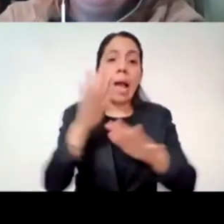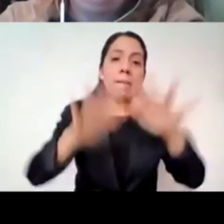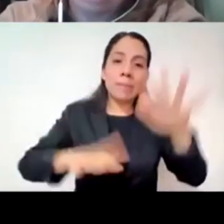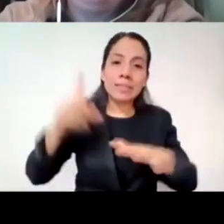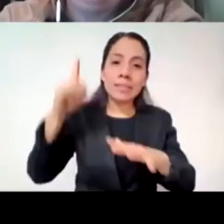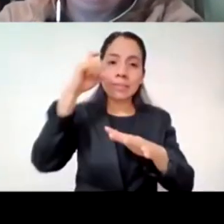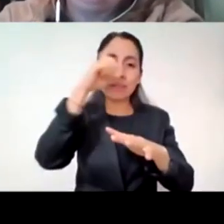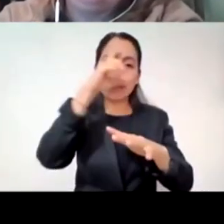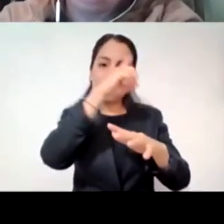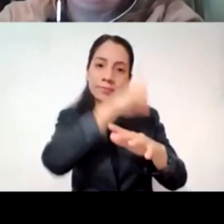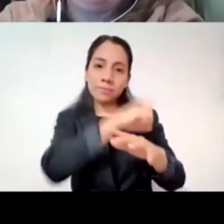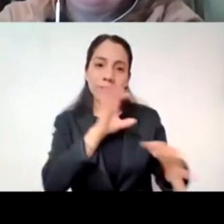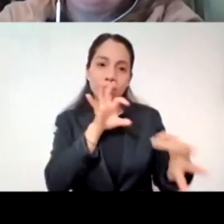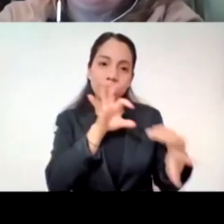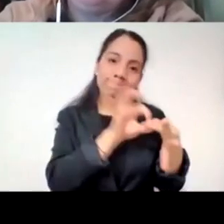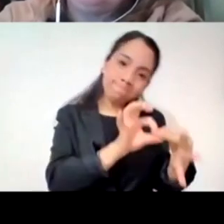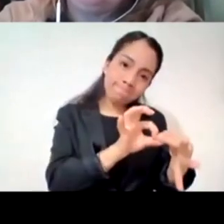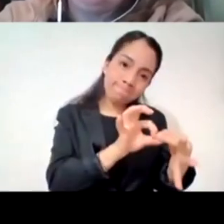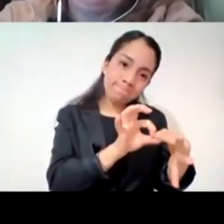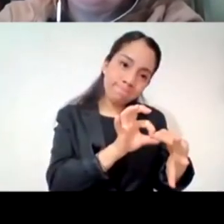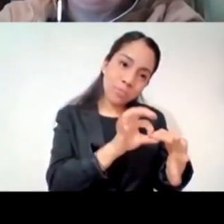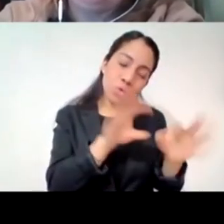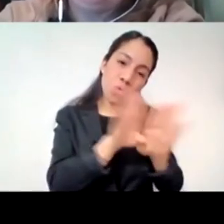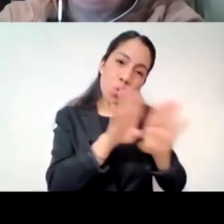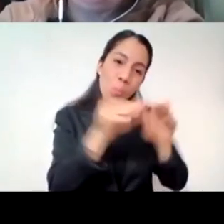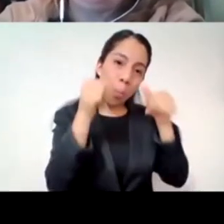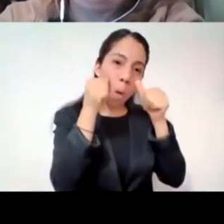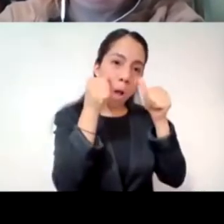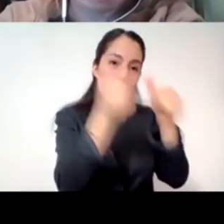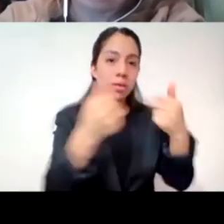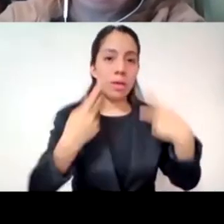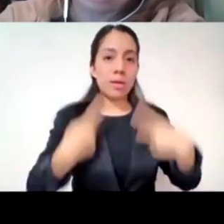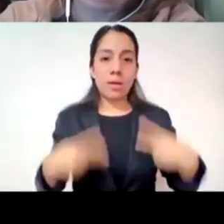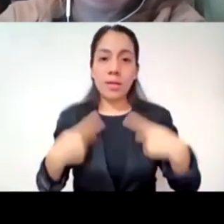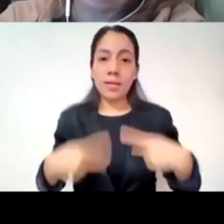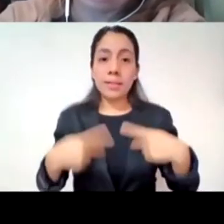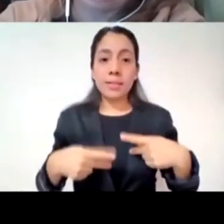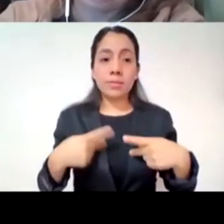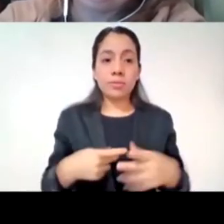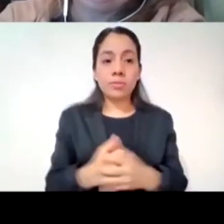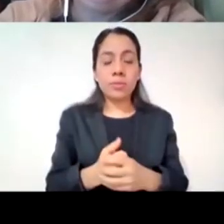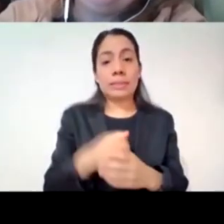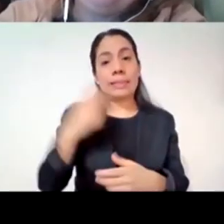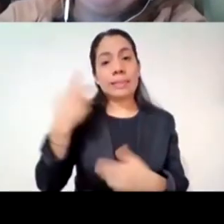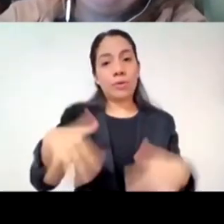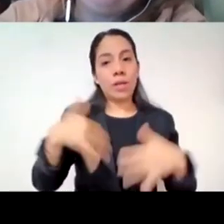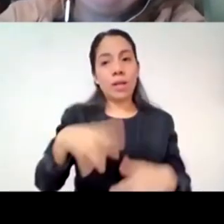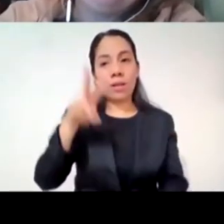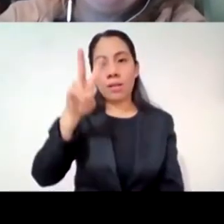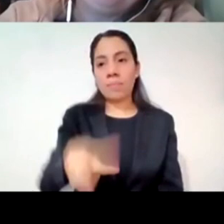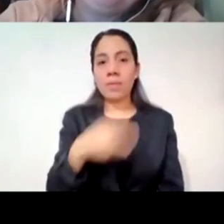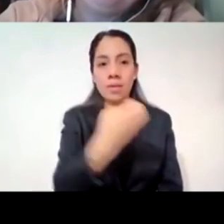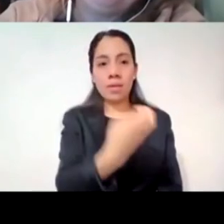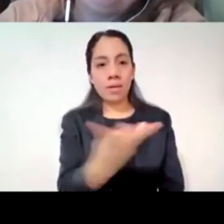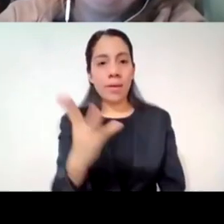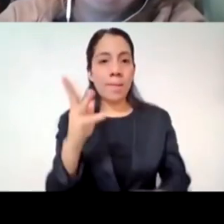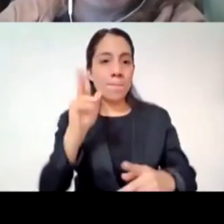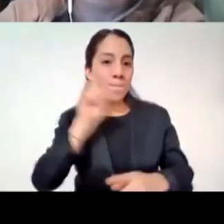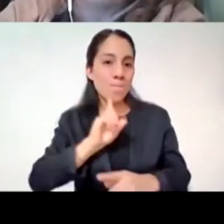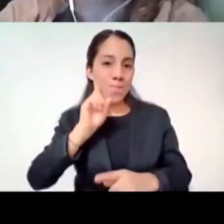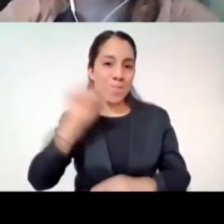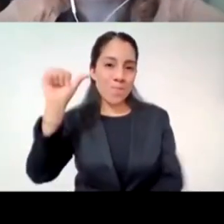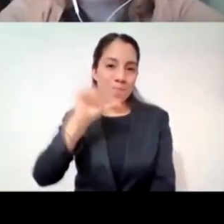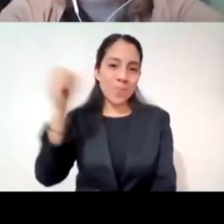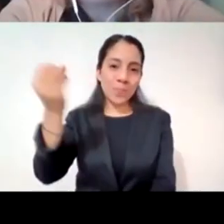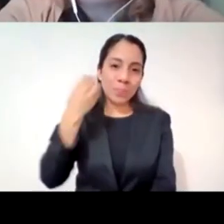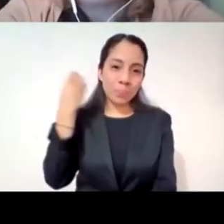atender lo que está sucediendo en el interior y entonces me encanta escuchar a estas mujeres maravillosas en el tema de voltear a ver en nuestro tema de hoy de